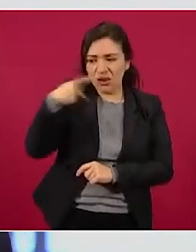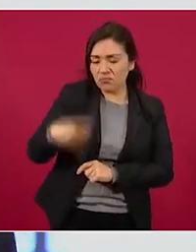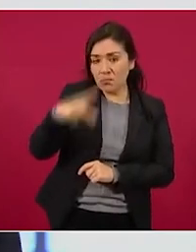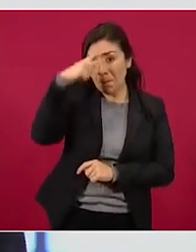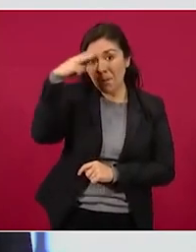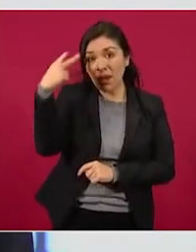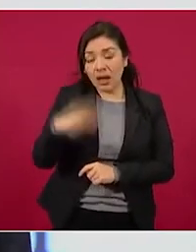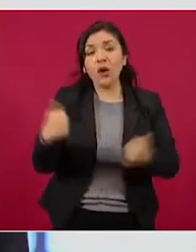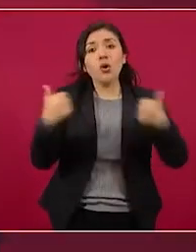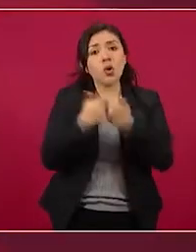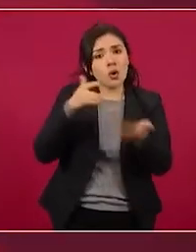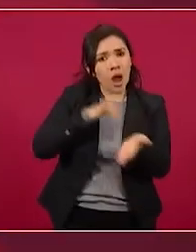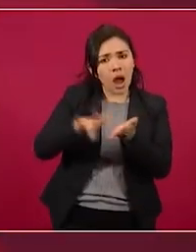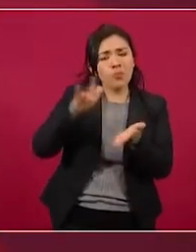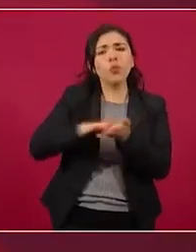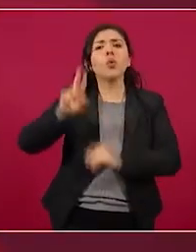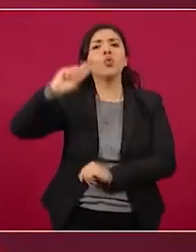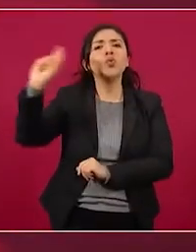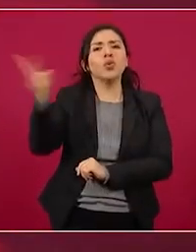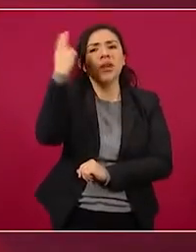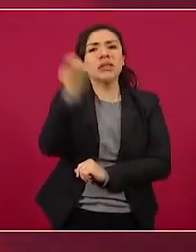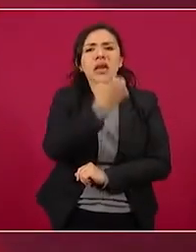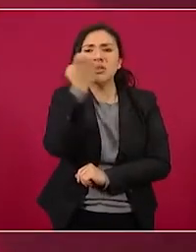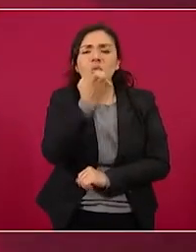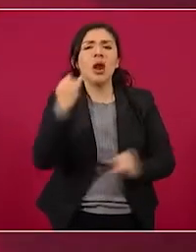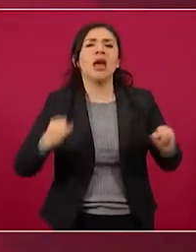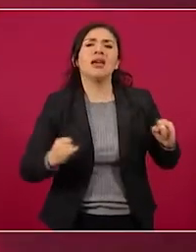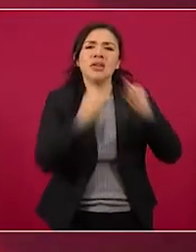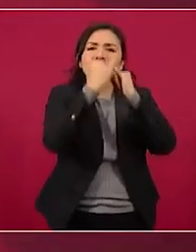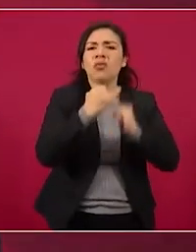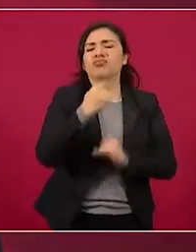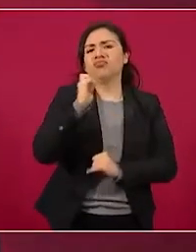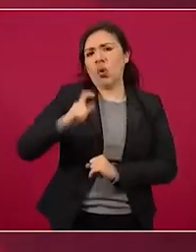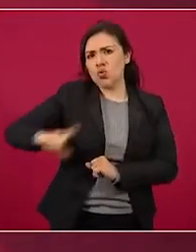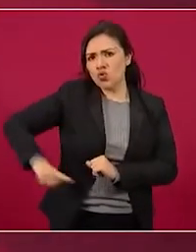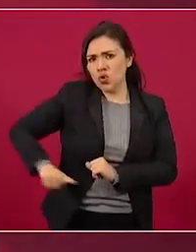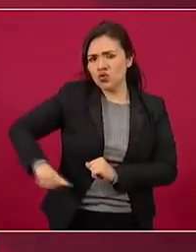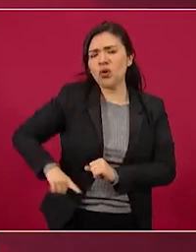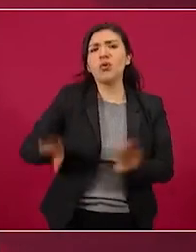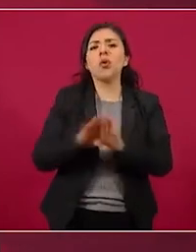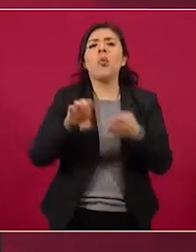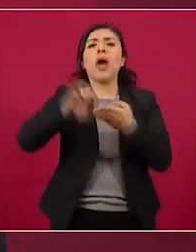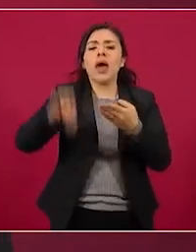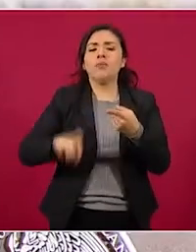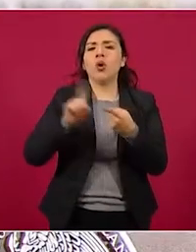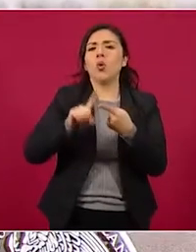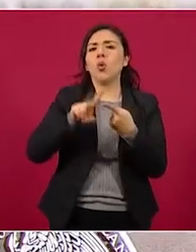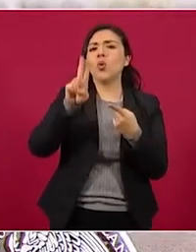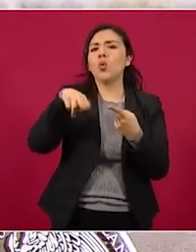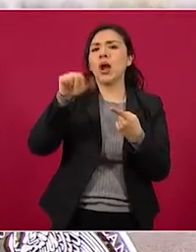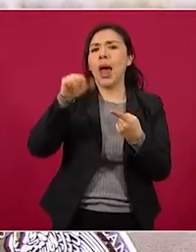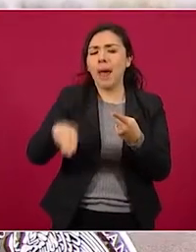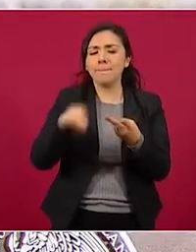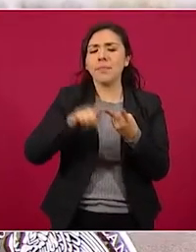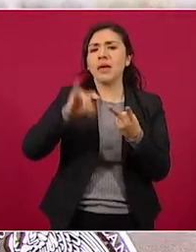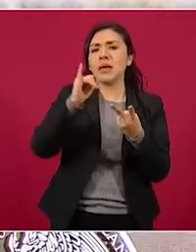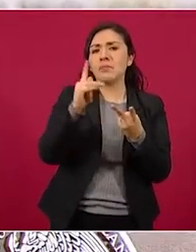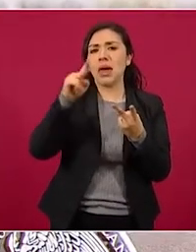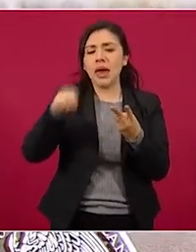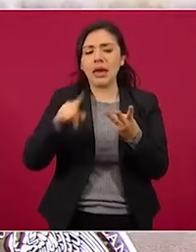apoyados por universidades e instituciones públicas como la UNAM, el IPN,